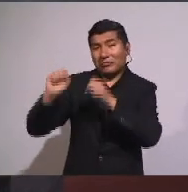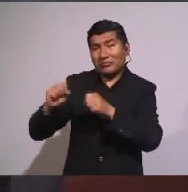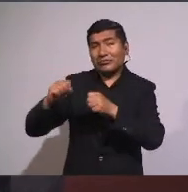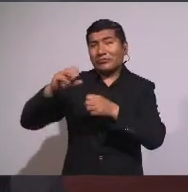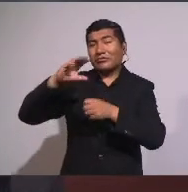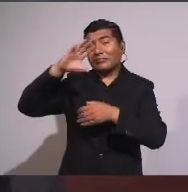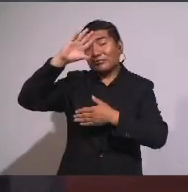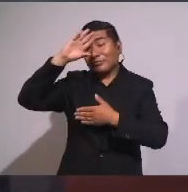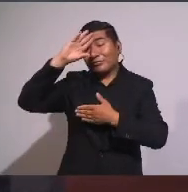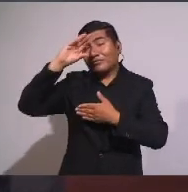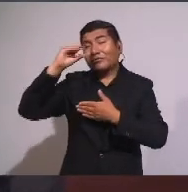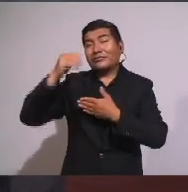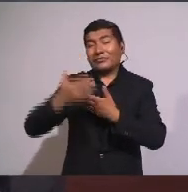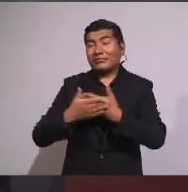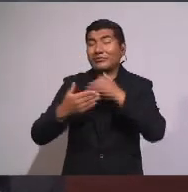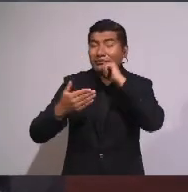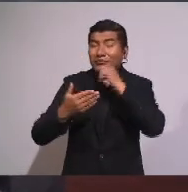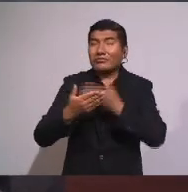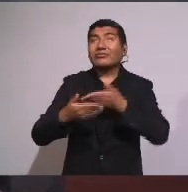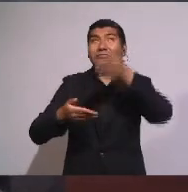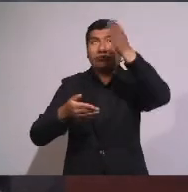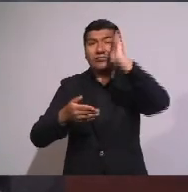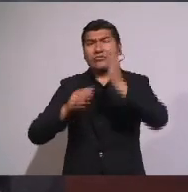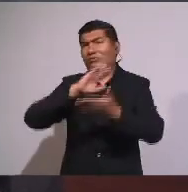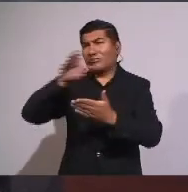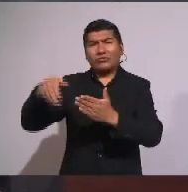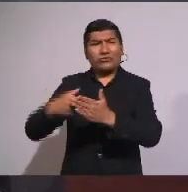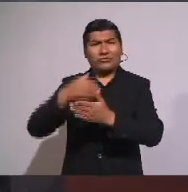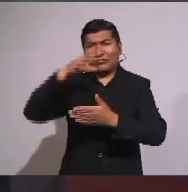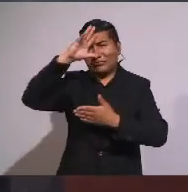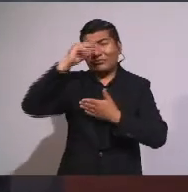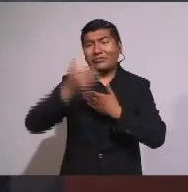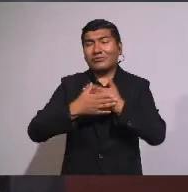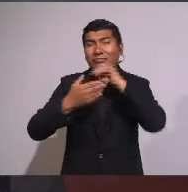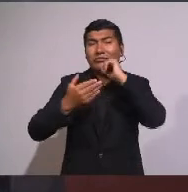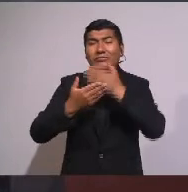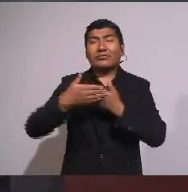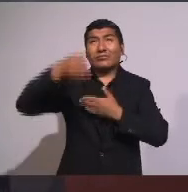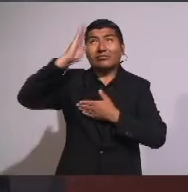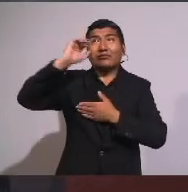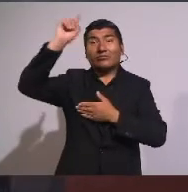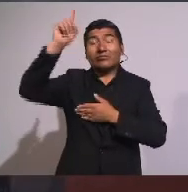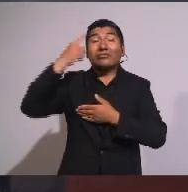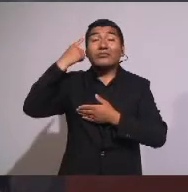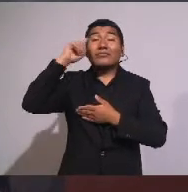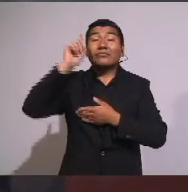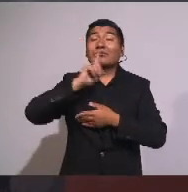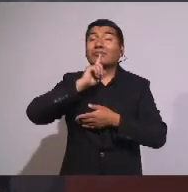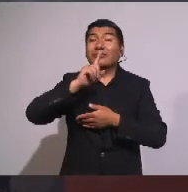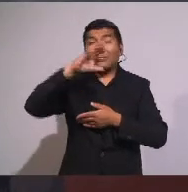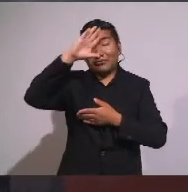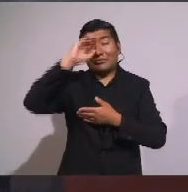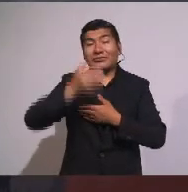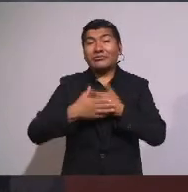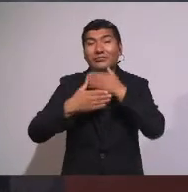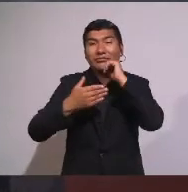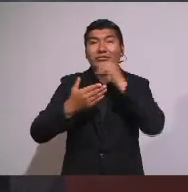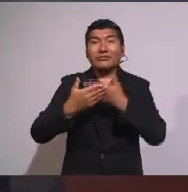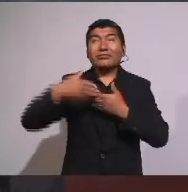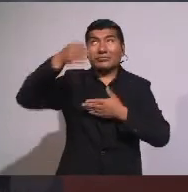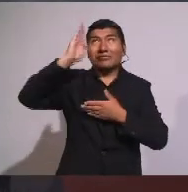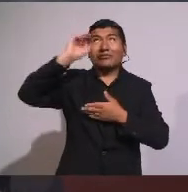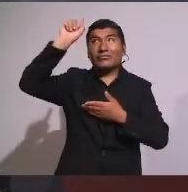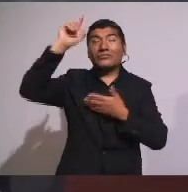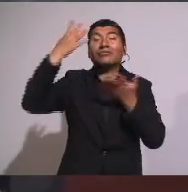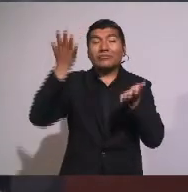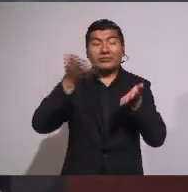Todos somos Criaturas de Dios Pero para ser hijos De Dios Hay que cumplir